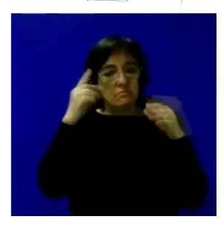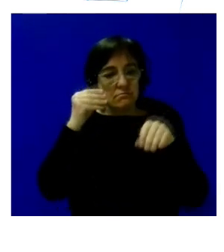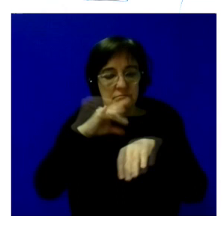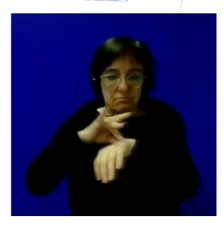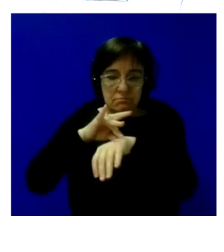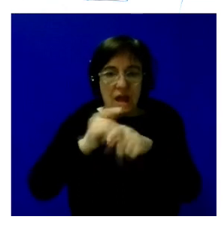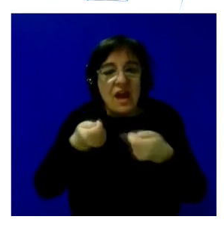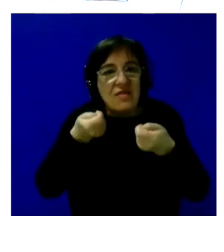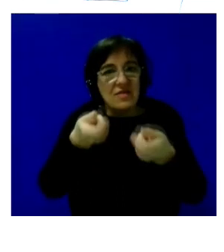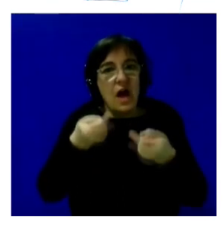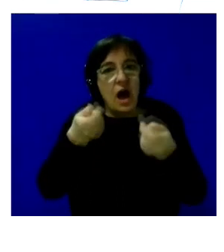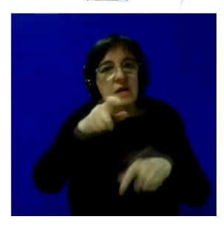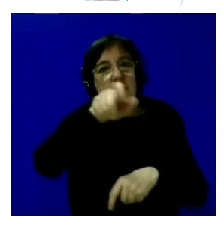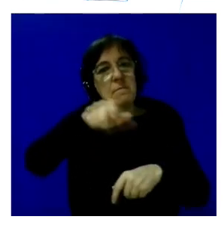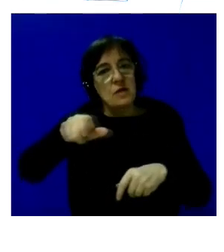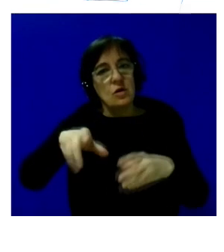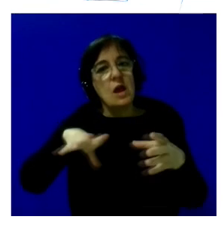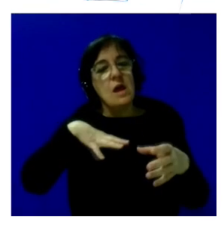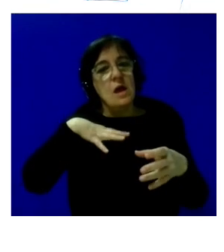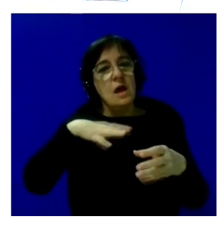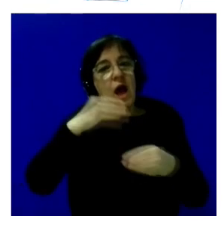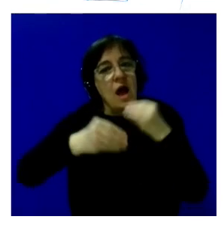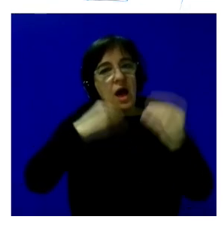dotar de personas que pudieran hacer el trabajo